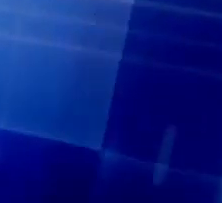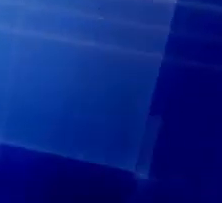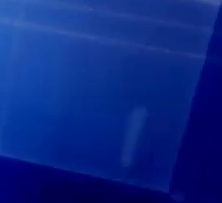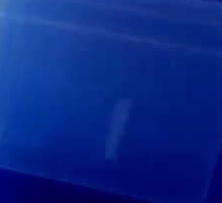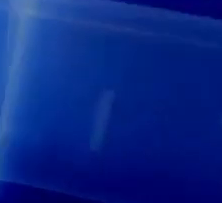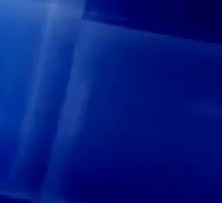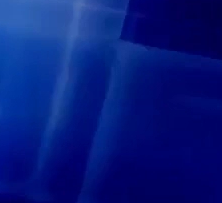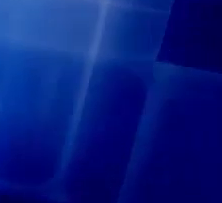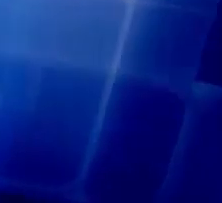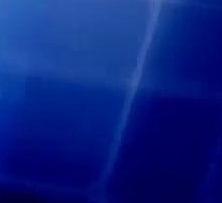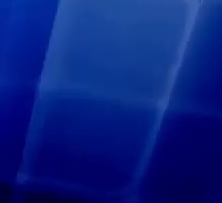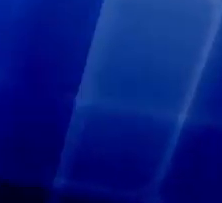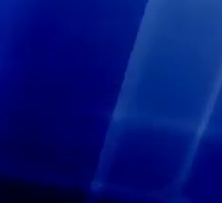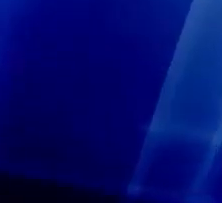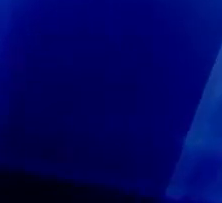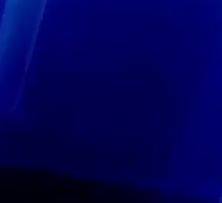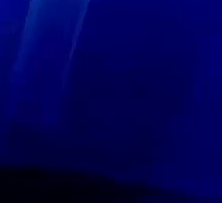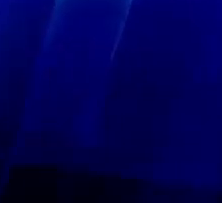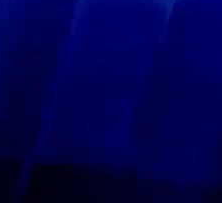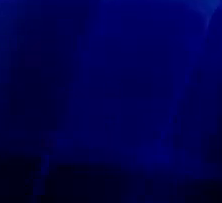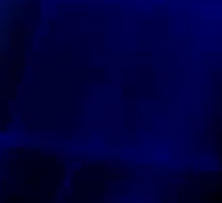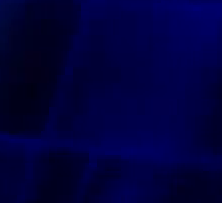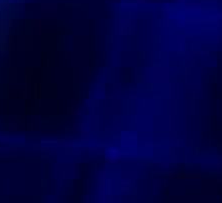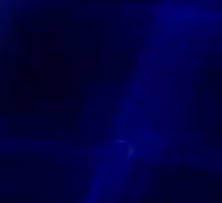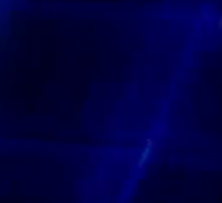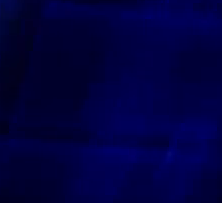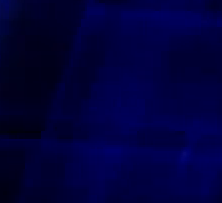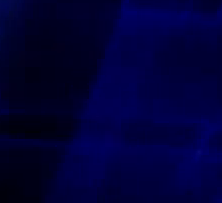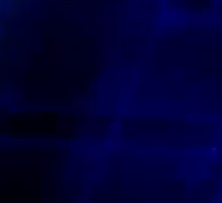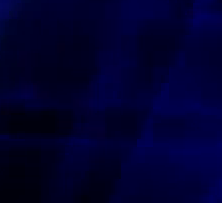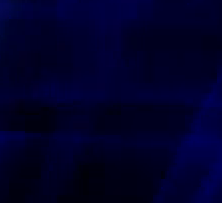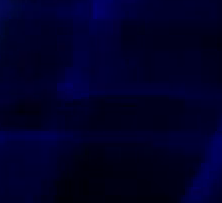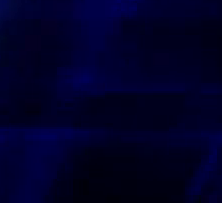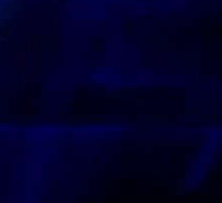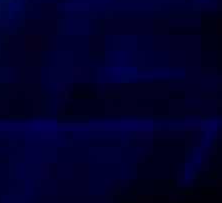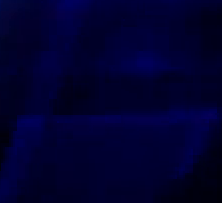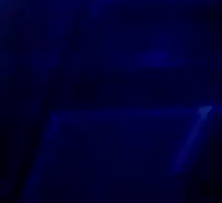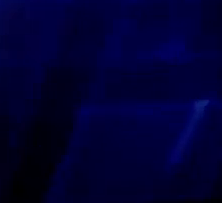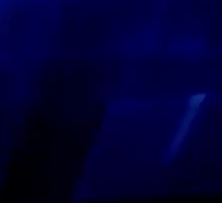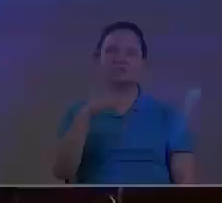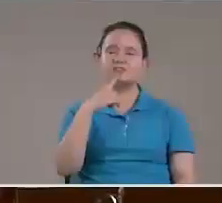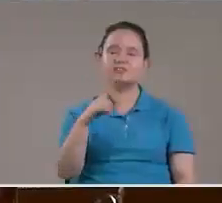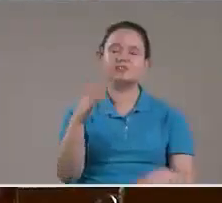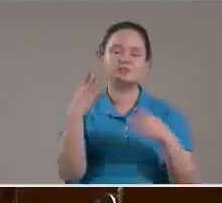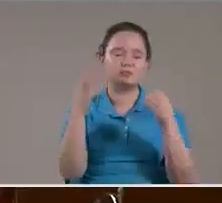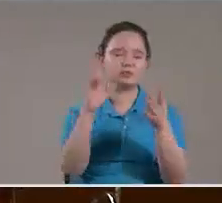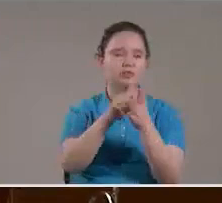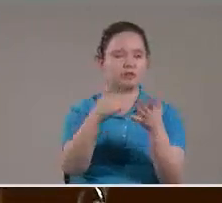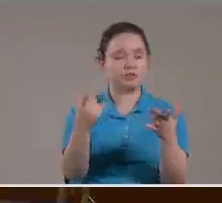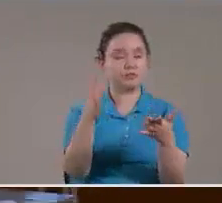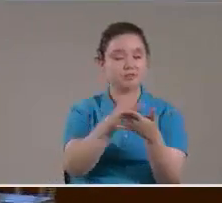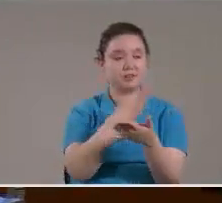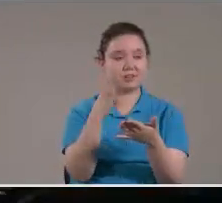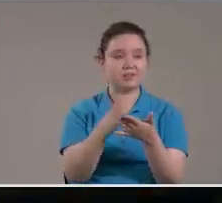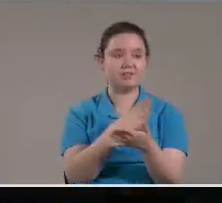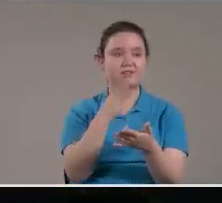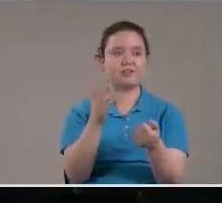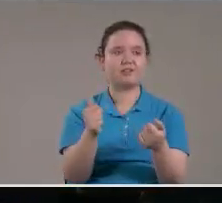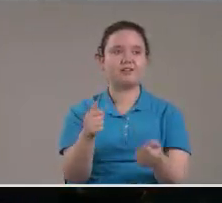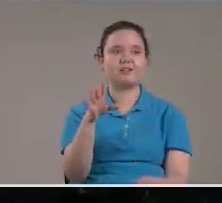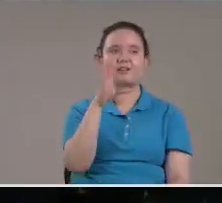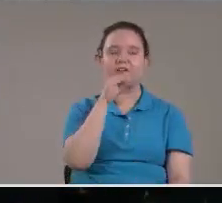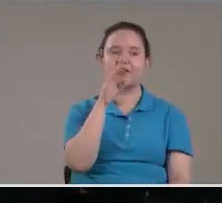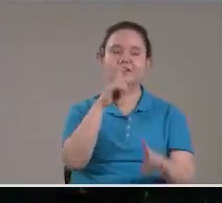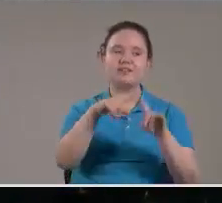Parte de la profecía Bíblica Desde miles De años Los menciona Ezequiel Hermano Habla de Gog De